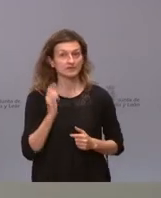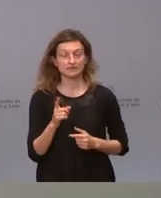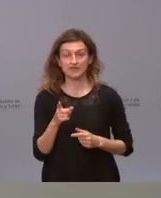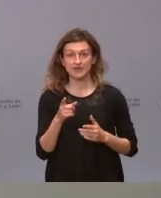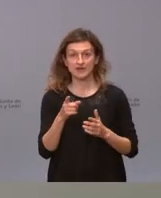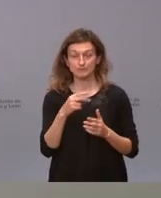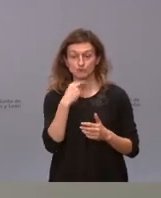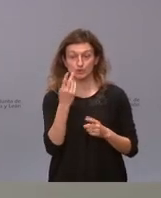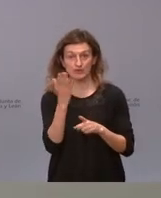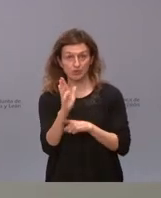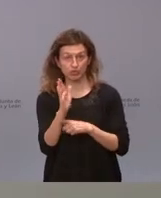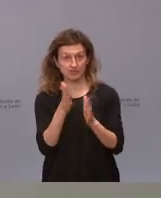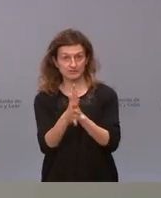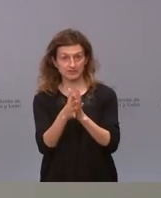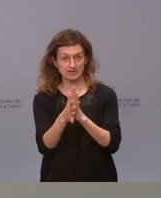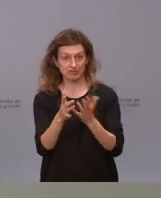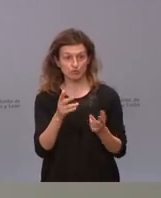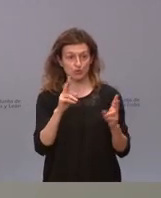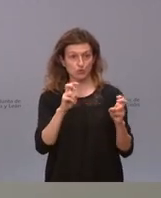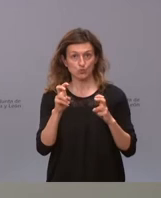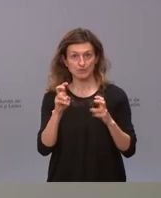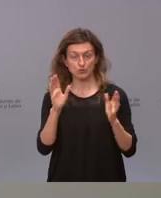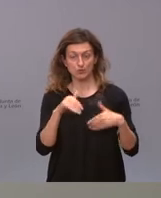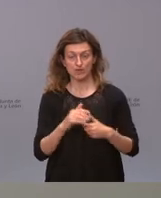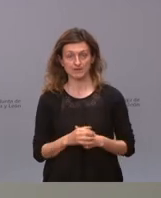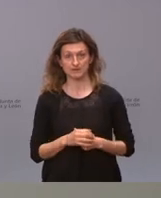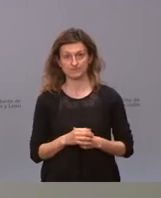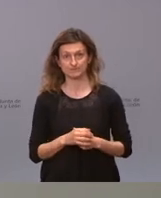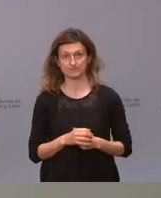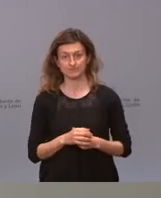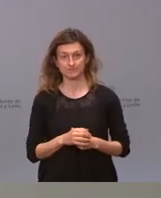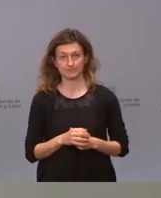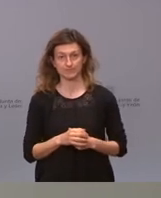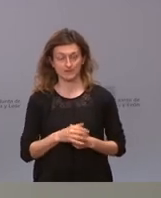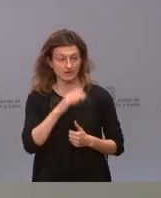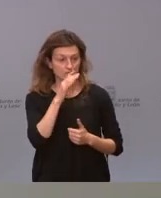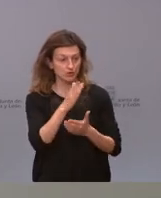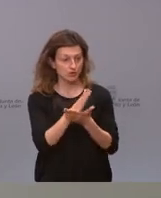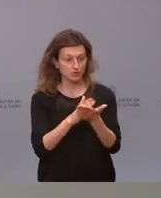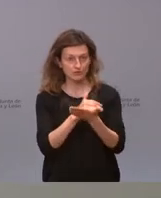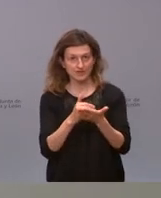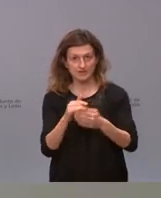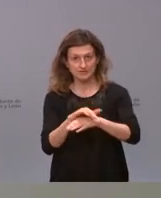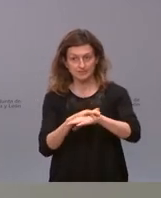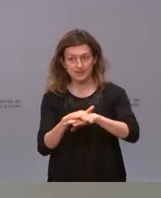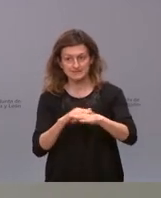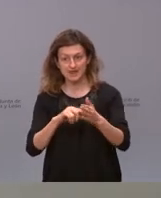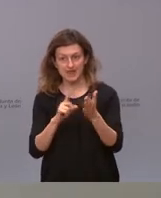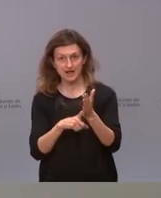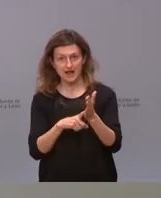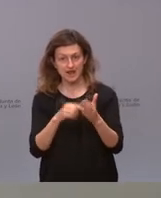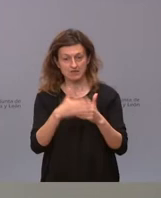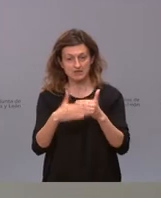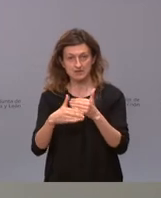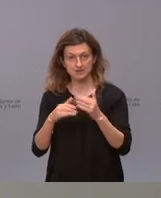el portavoz no hay nada nuevo bajo el sol en cuanto al amparo por las medidas autónomas de una base legal para adoptar medidas restrictivas estamos